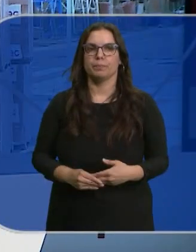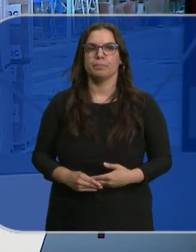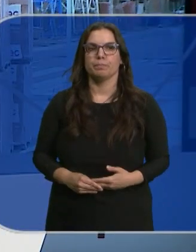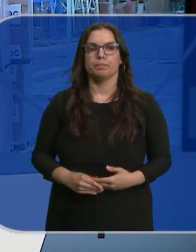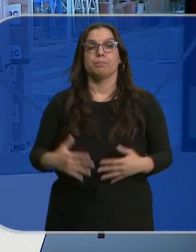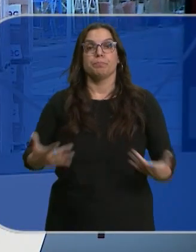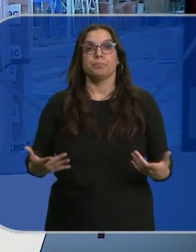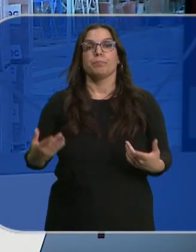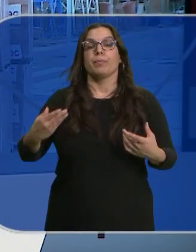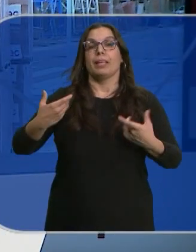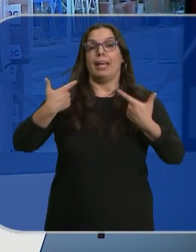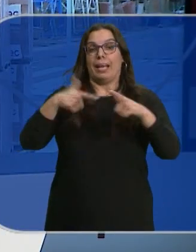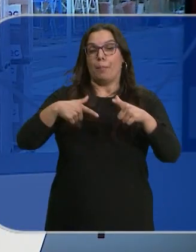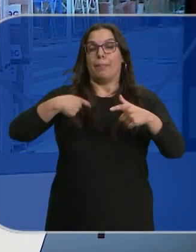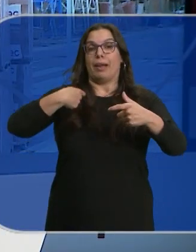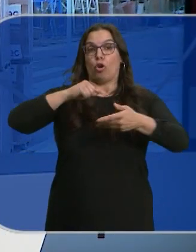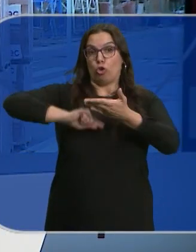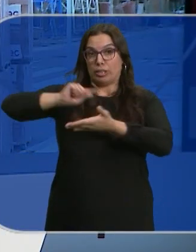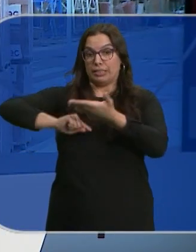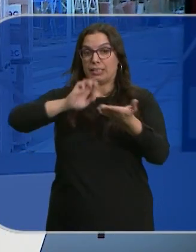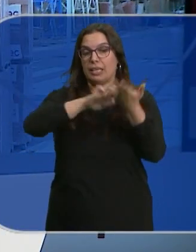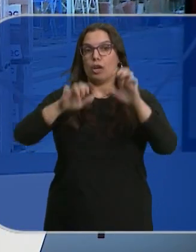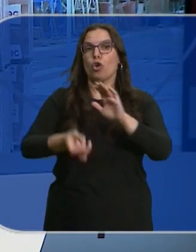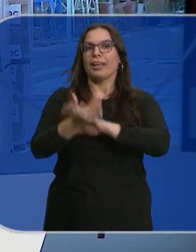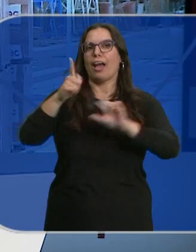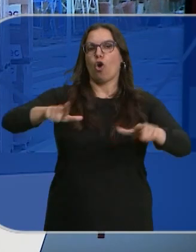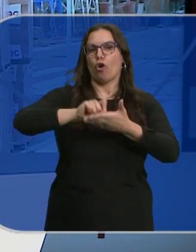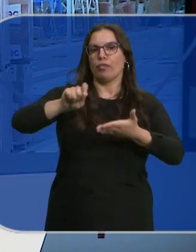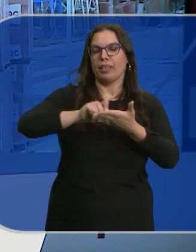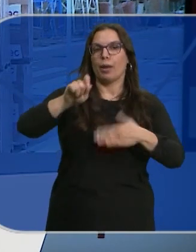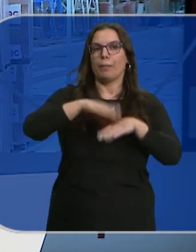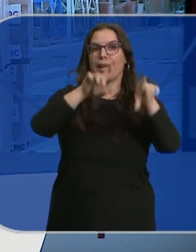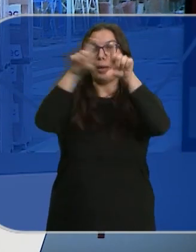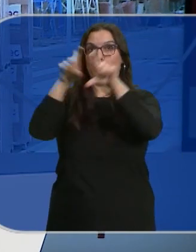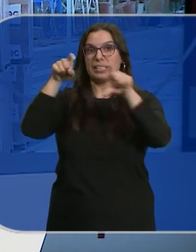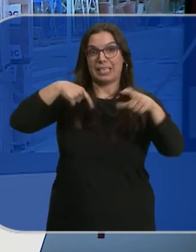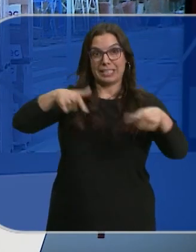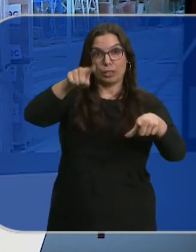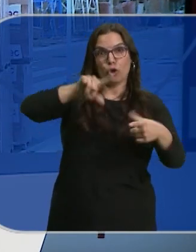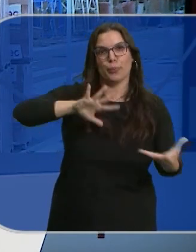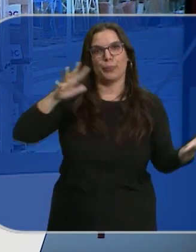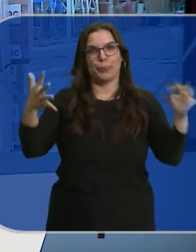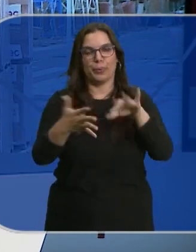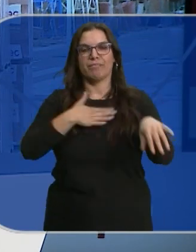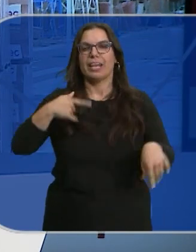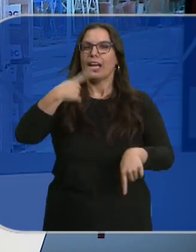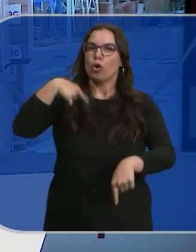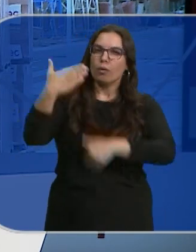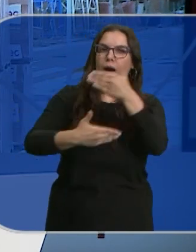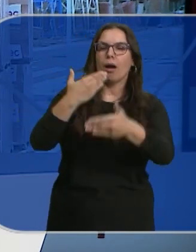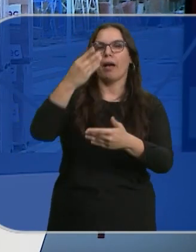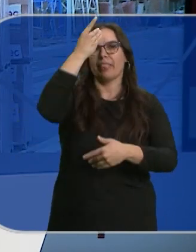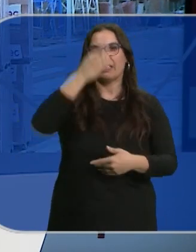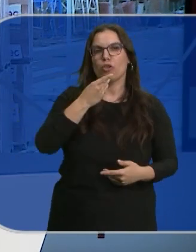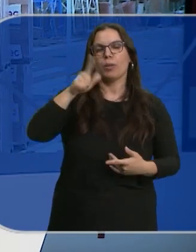Por cierto que la Cámara de Contratistas de Castilla y León acaba de poner en marcha una oficina para transformar las empresas del sector. Quieren que avancen en digitalización